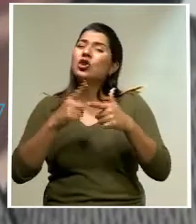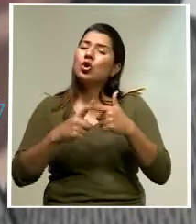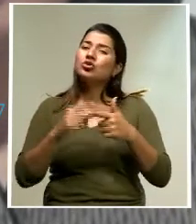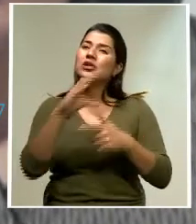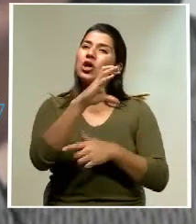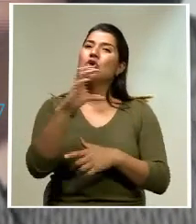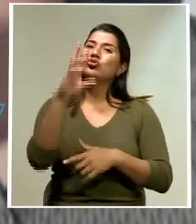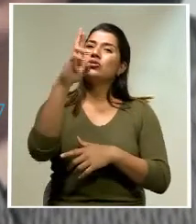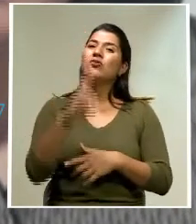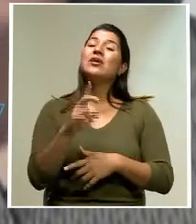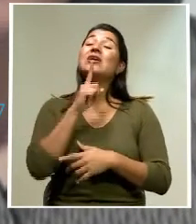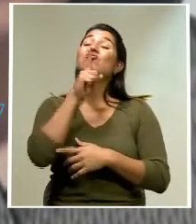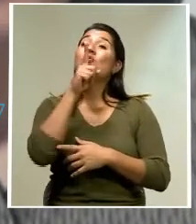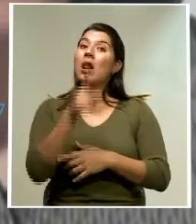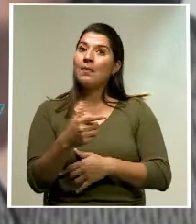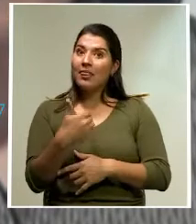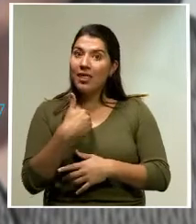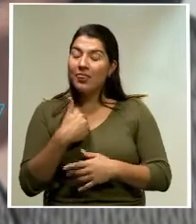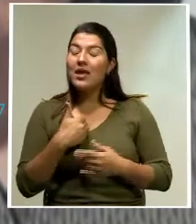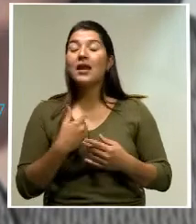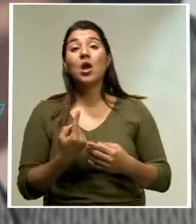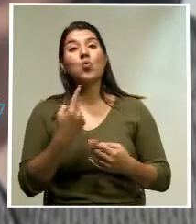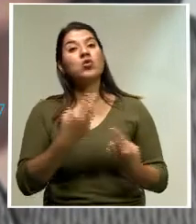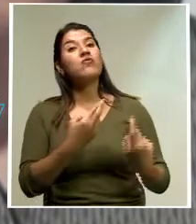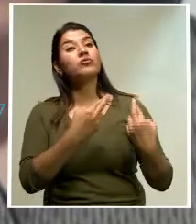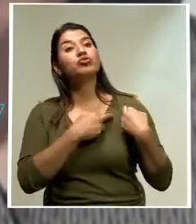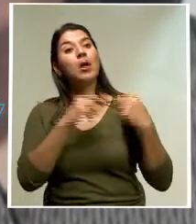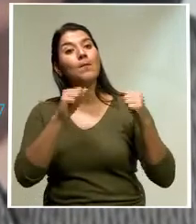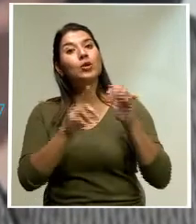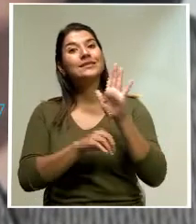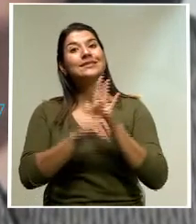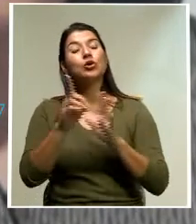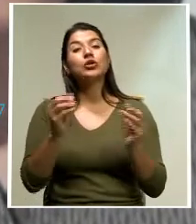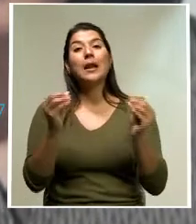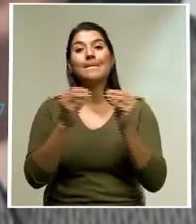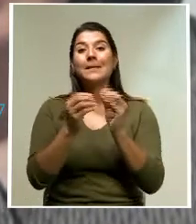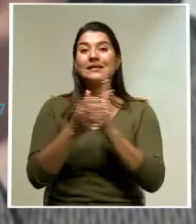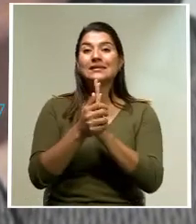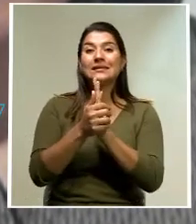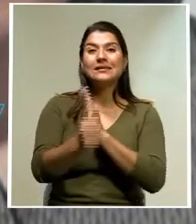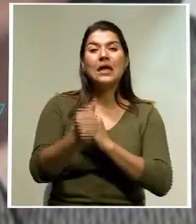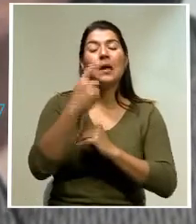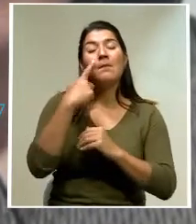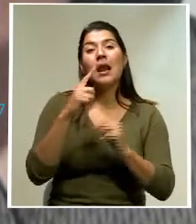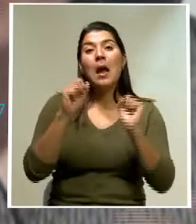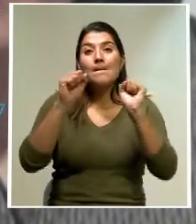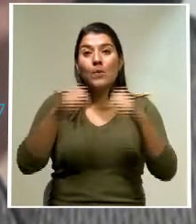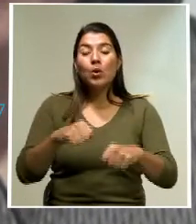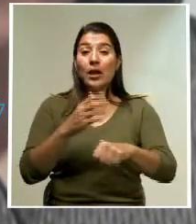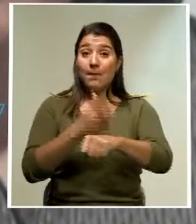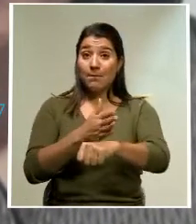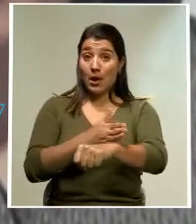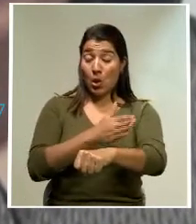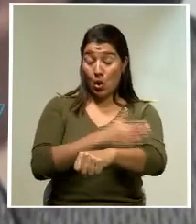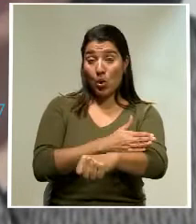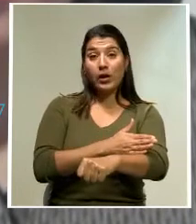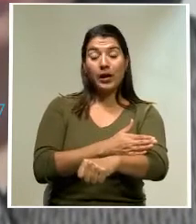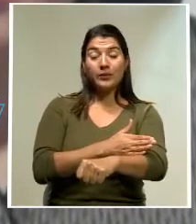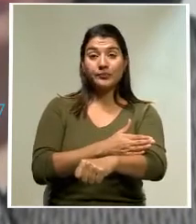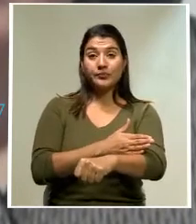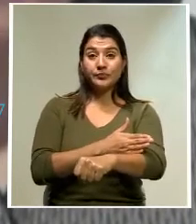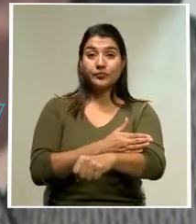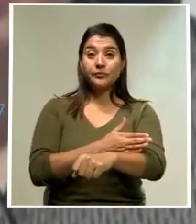una tarea de desarrollar capacidades para poder mejorar el planteamiento